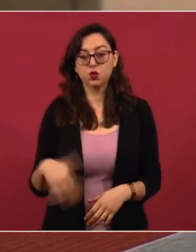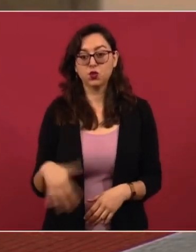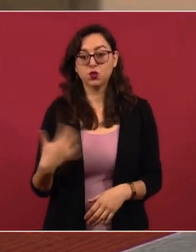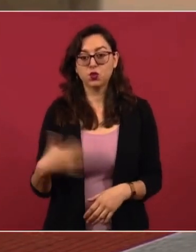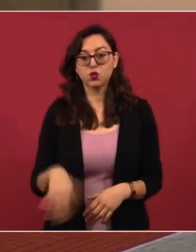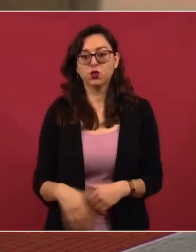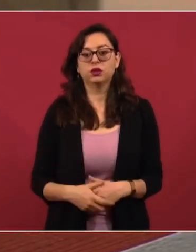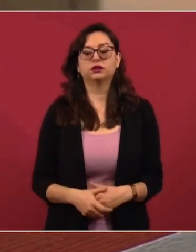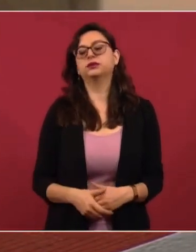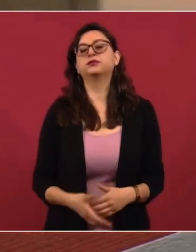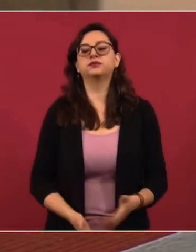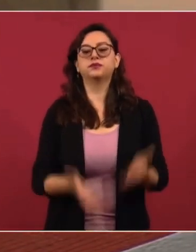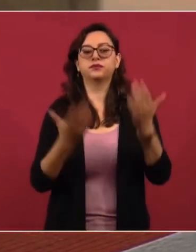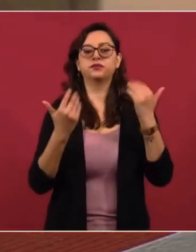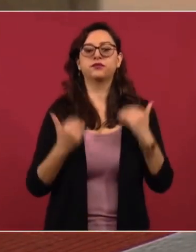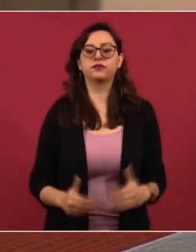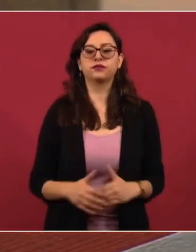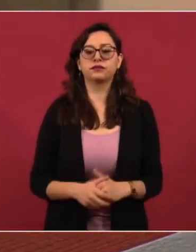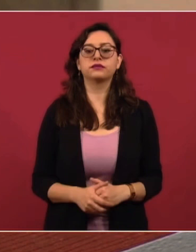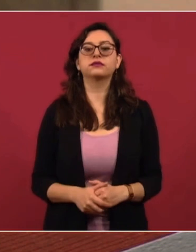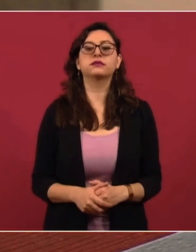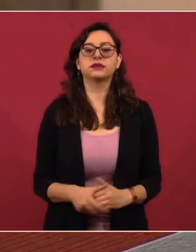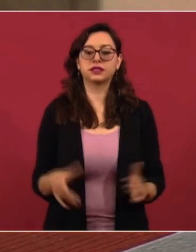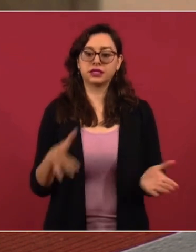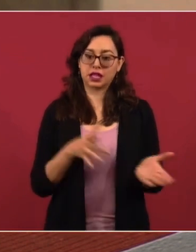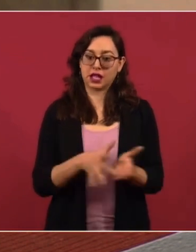Fideicomiso, apoyo médico, ahí sí,